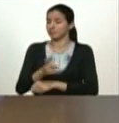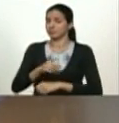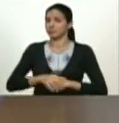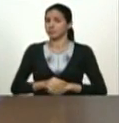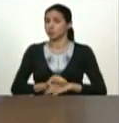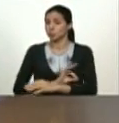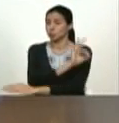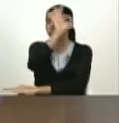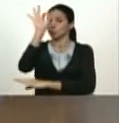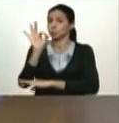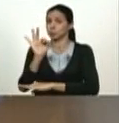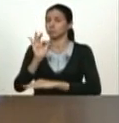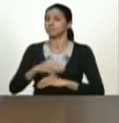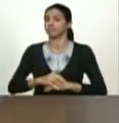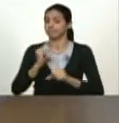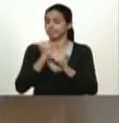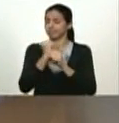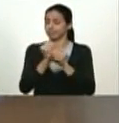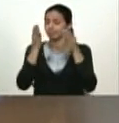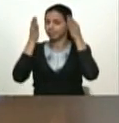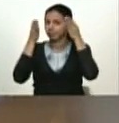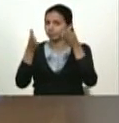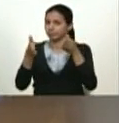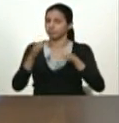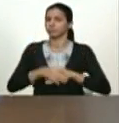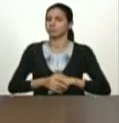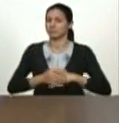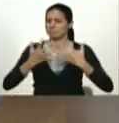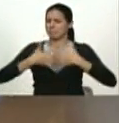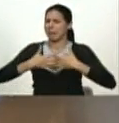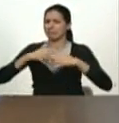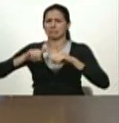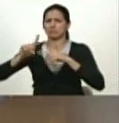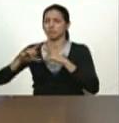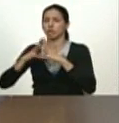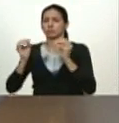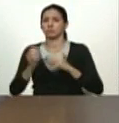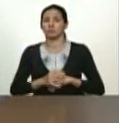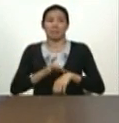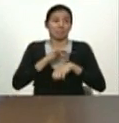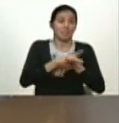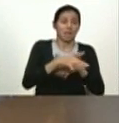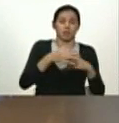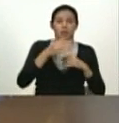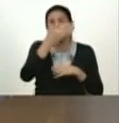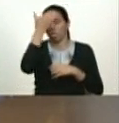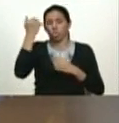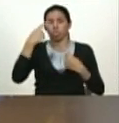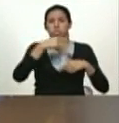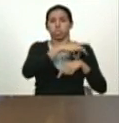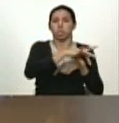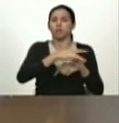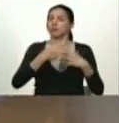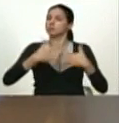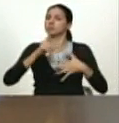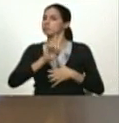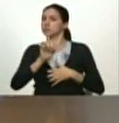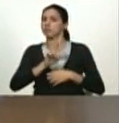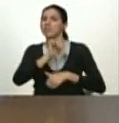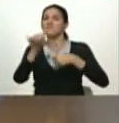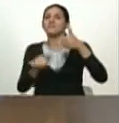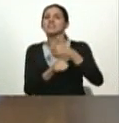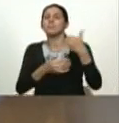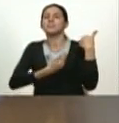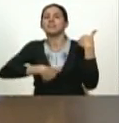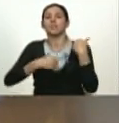24 horas compadre con los equipos no soltar un solo equipo y el vicepresidente económico el ojo en todo